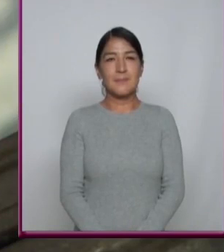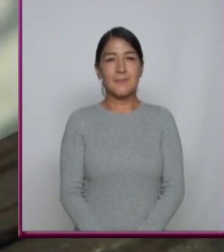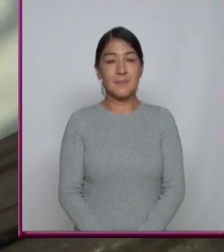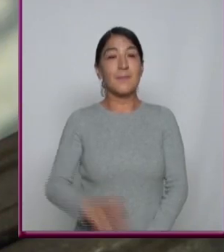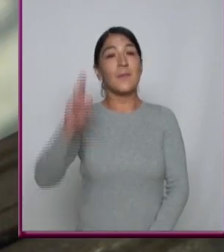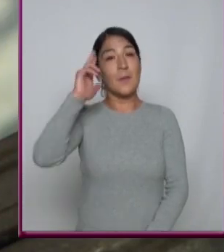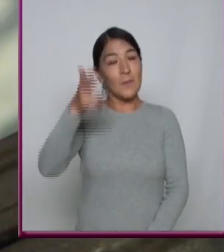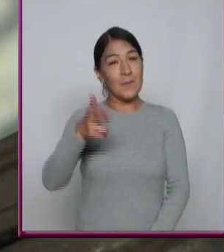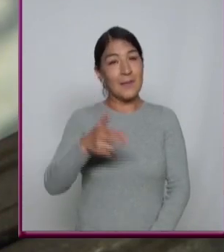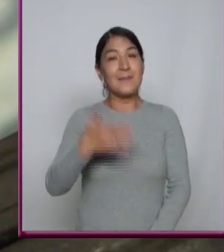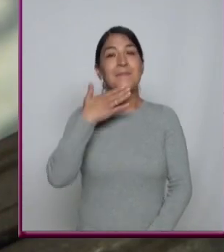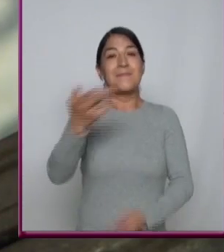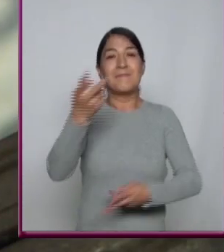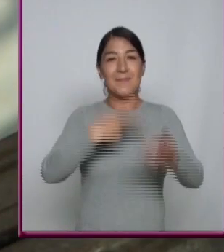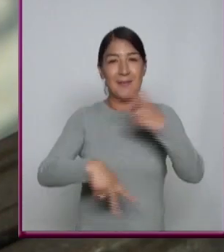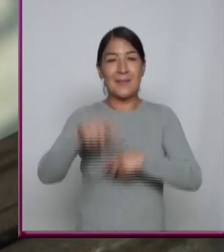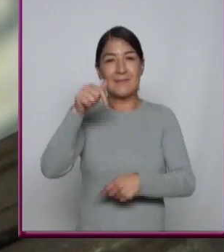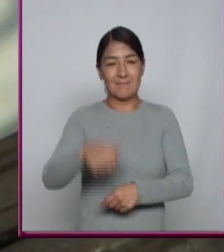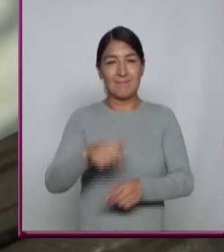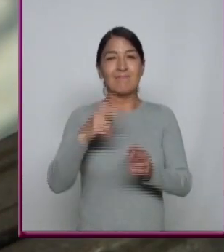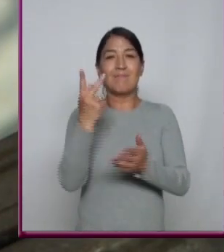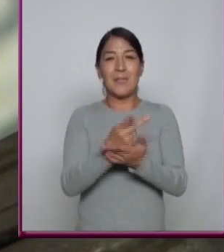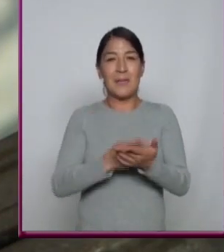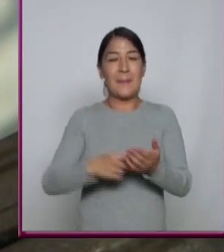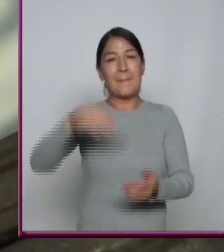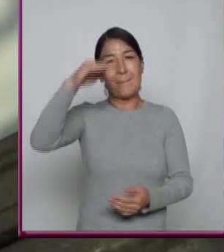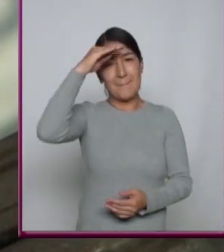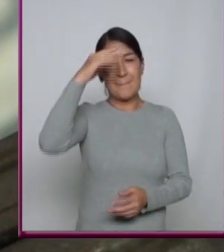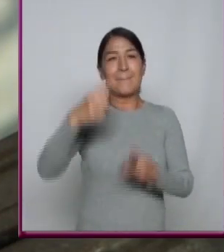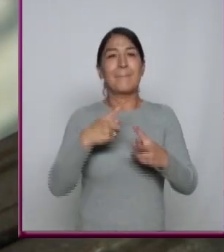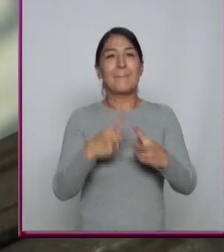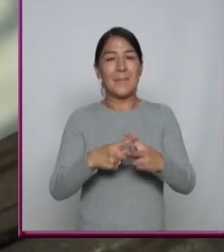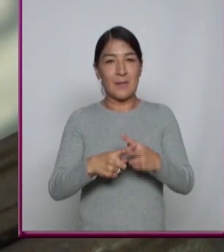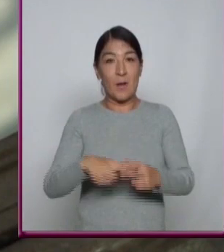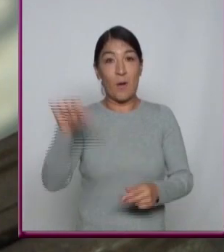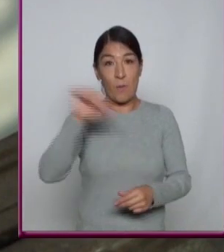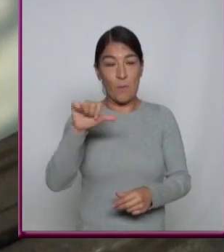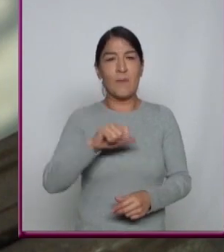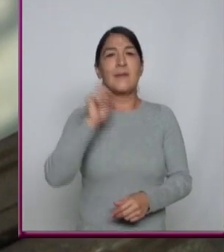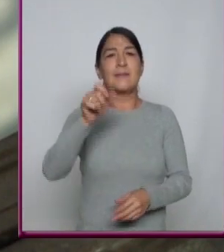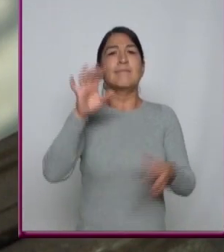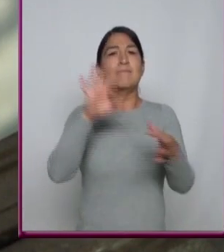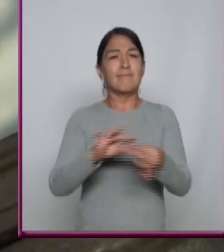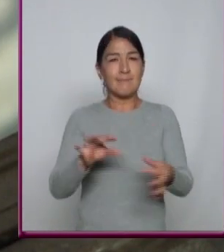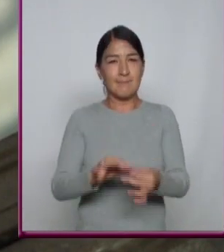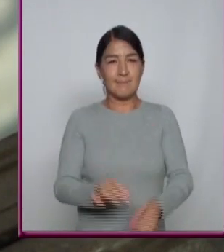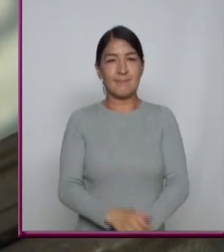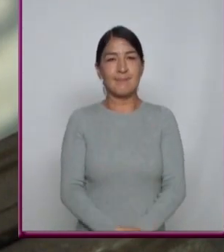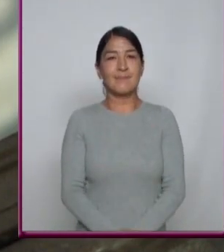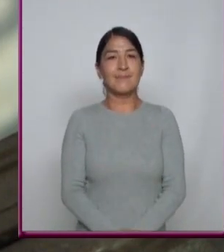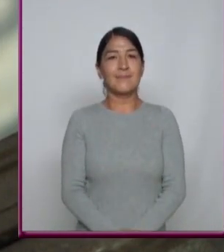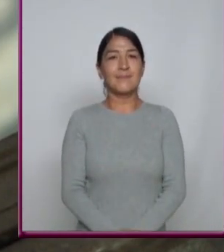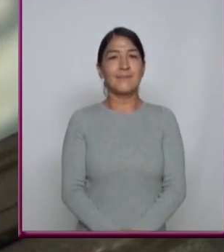Hola, bienvenidos a nuestra sección de pensamiento matemático y hoy vamos a hablar de...